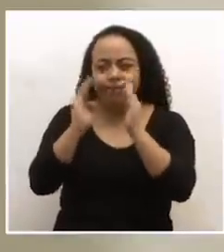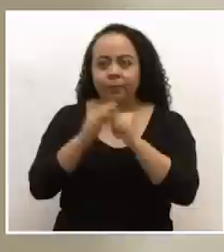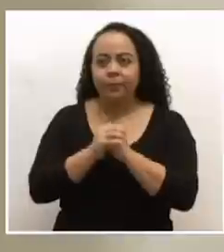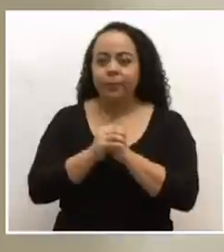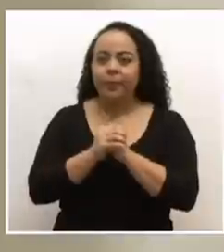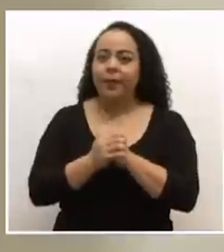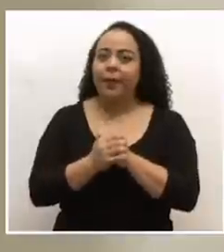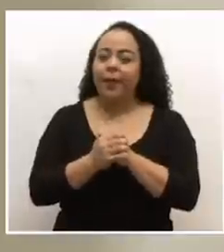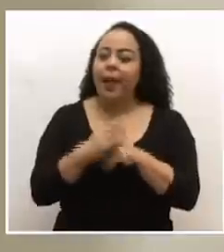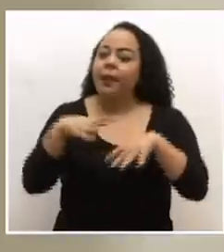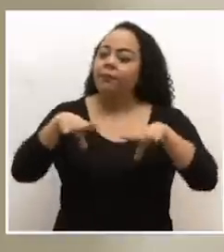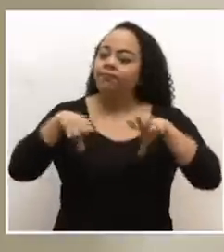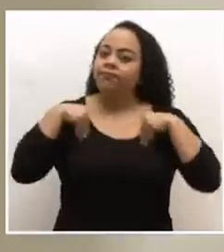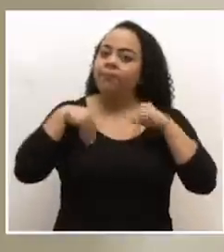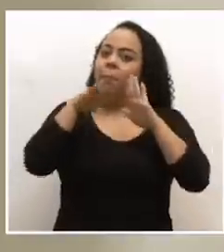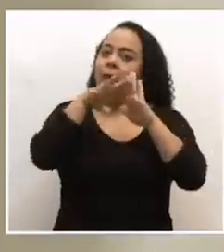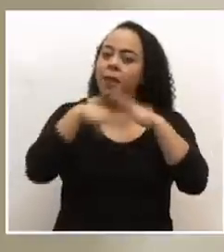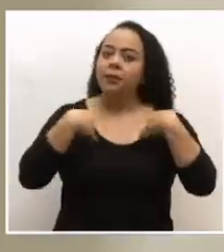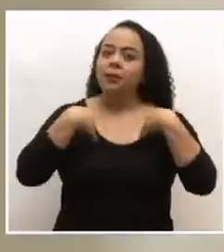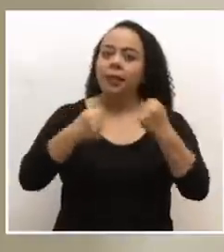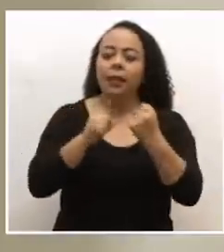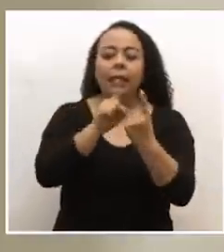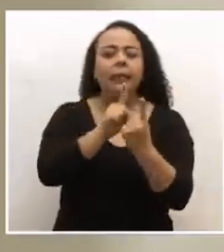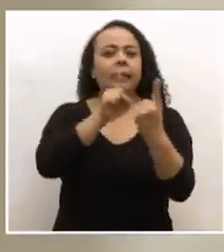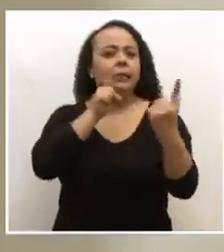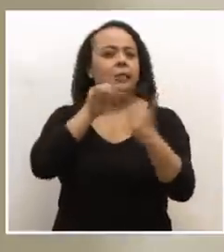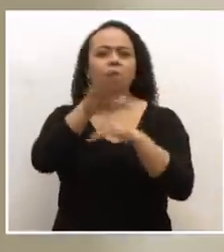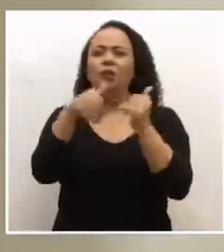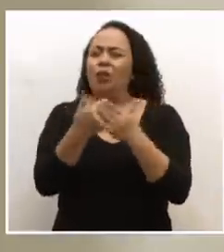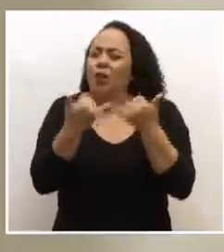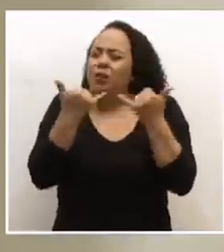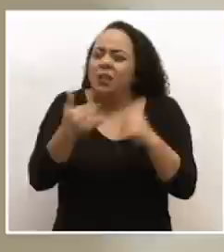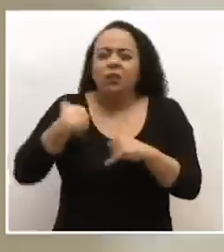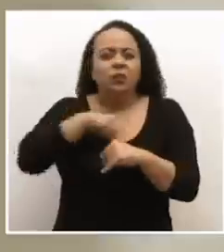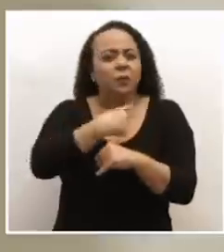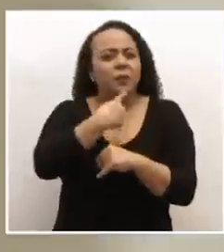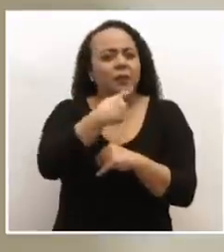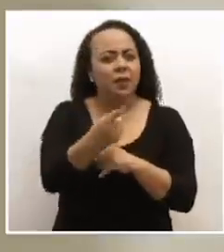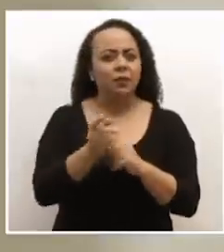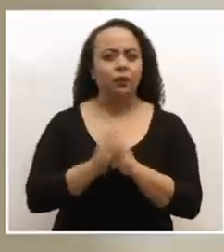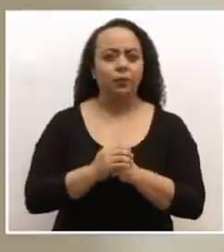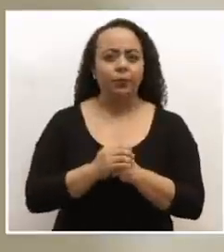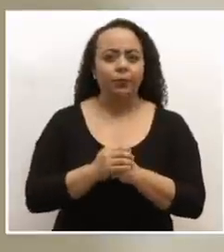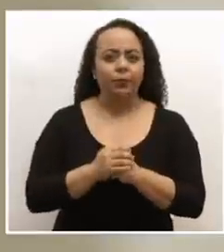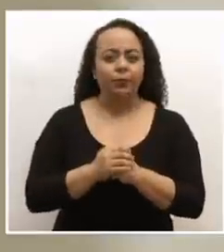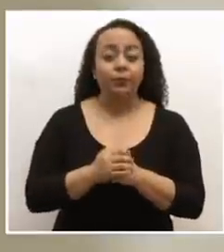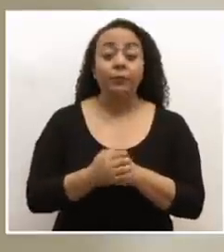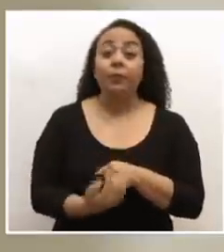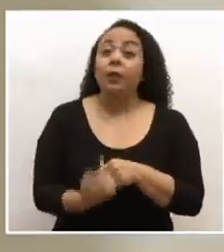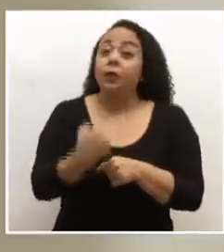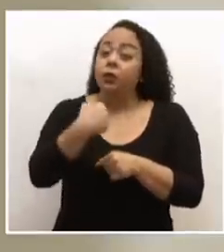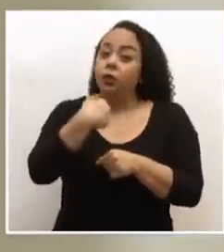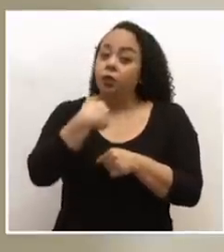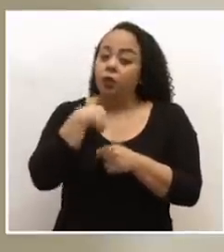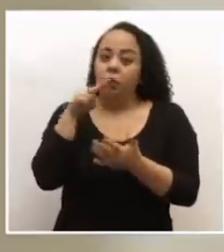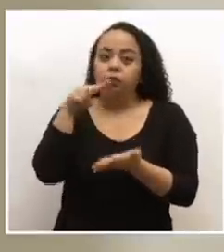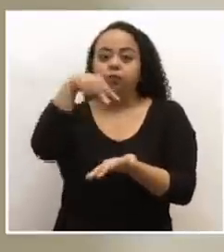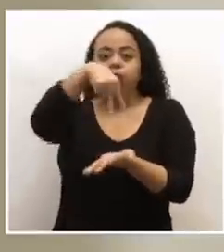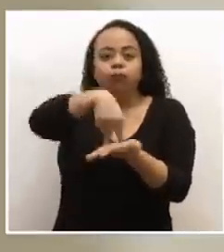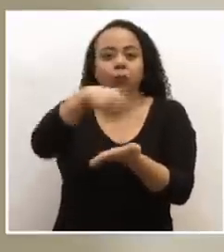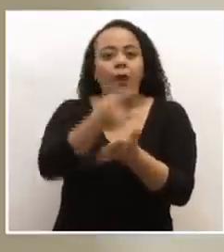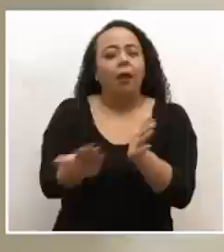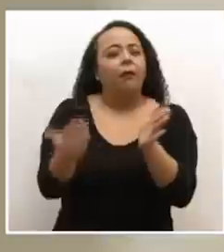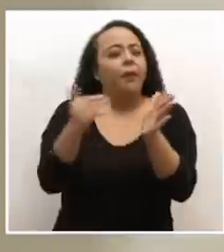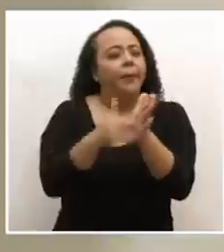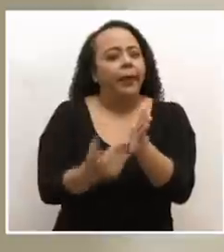a tener las medidas sanitarias, a guardar toda la distancia y todo lo que ya hemos venido diciendo. Cuando yo me pongo aquí de pie y repito